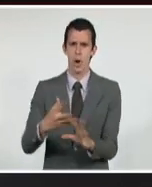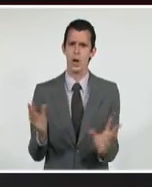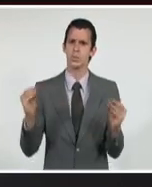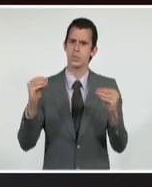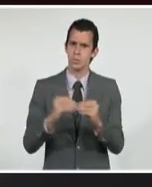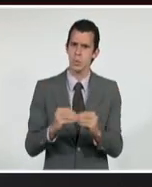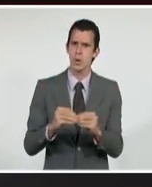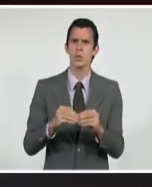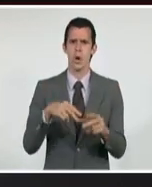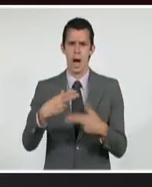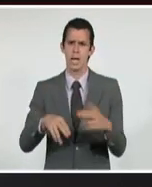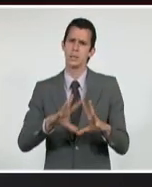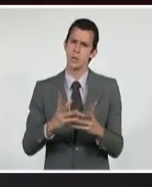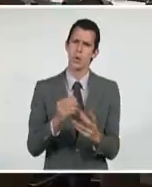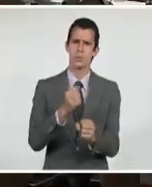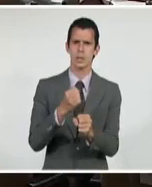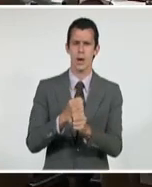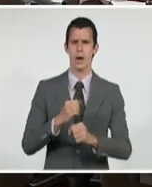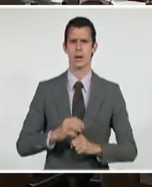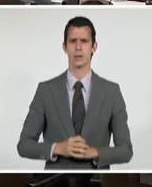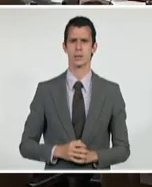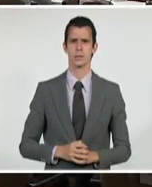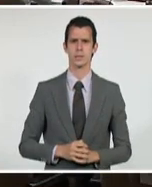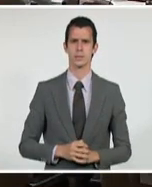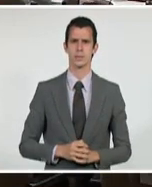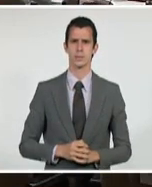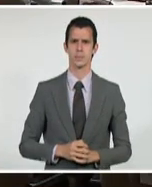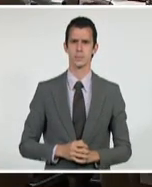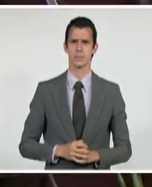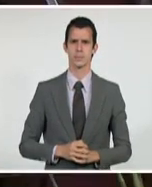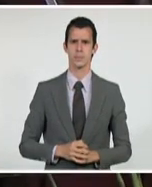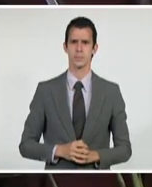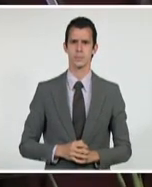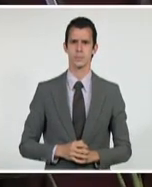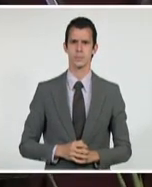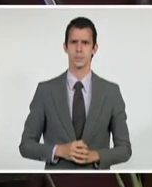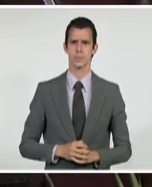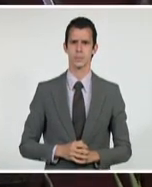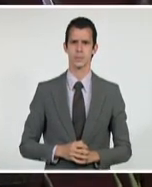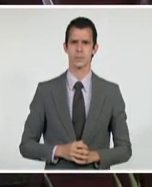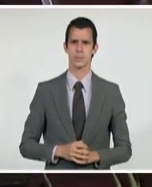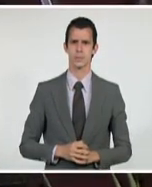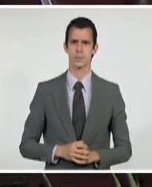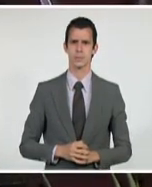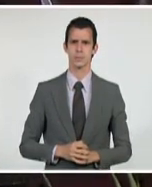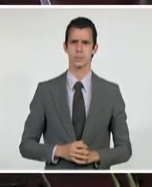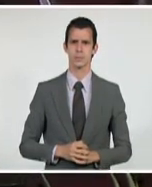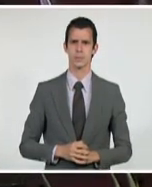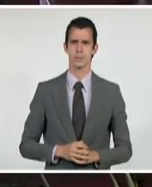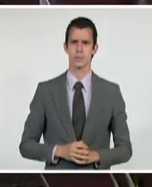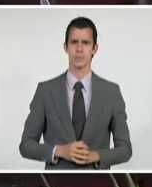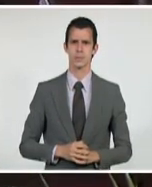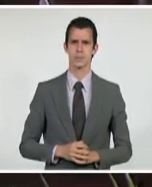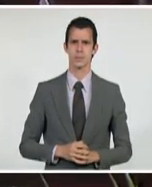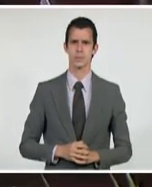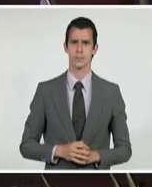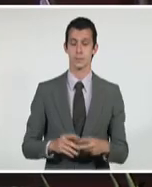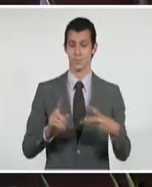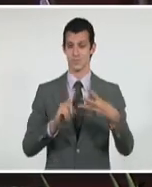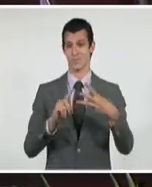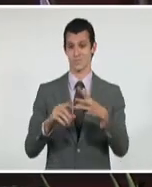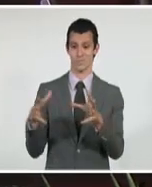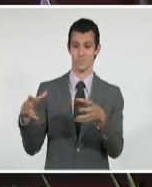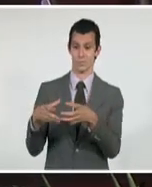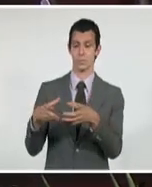autonomía a las entidades de base. De igual forma, el jefe de la Comisión Permanente para la Implementación de los Lineamientos, Marino Murillo